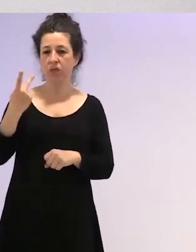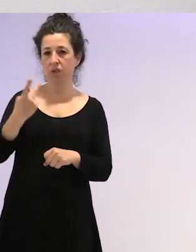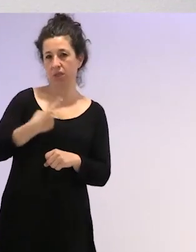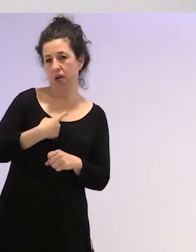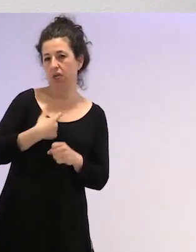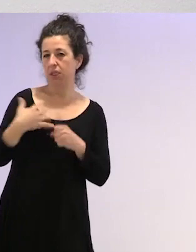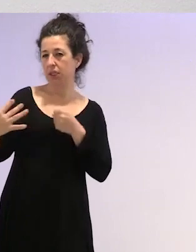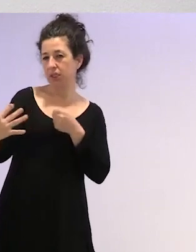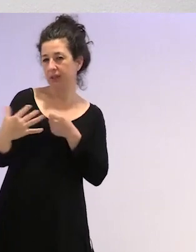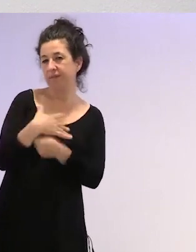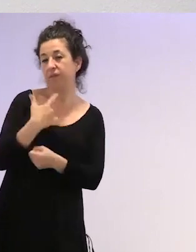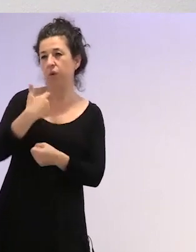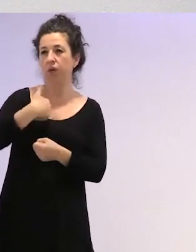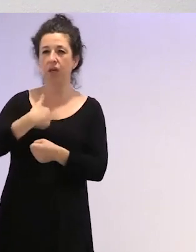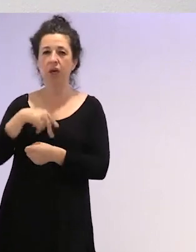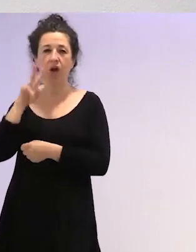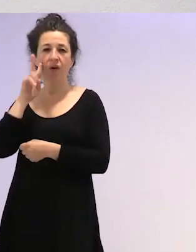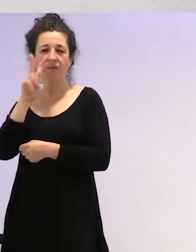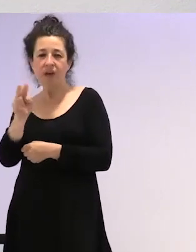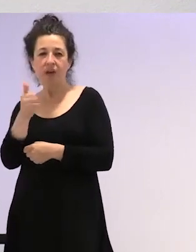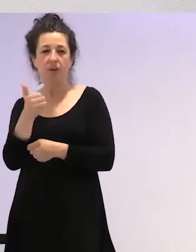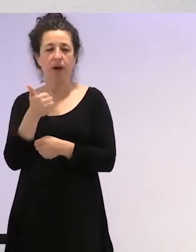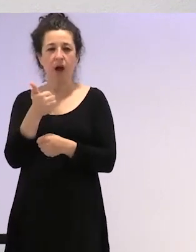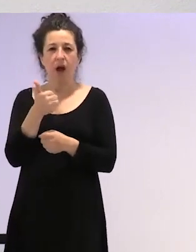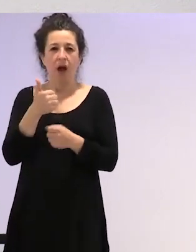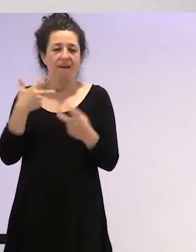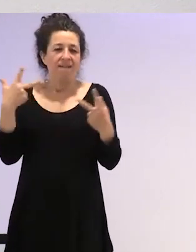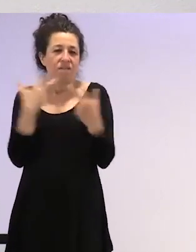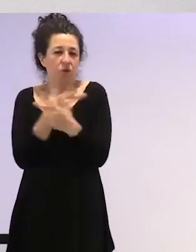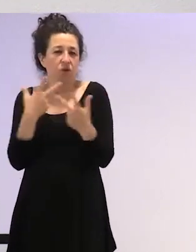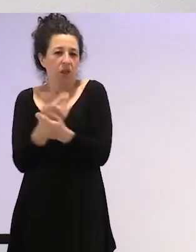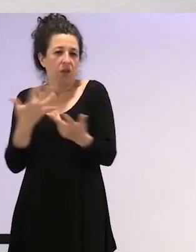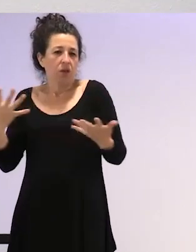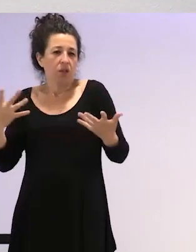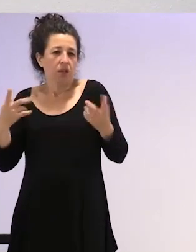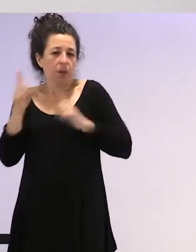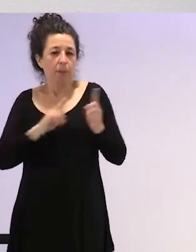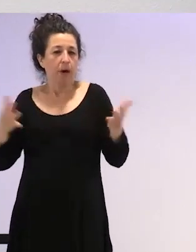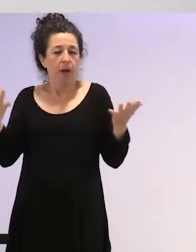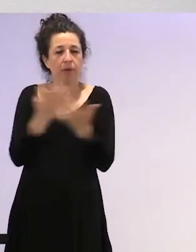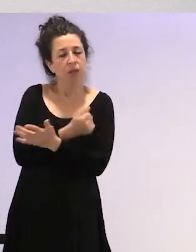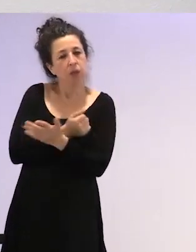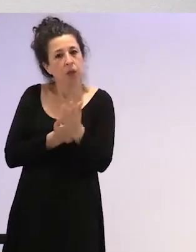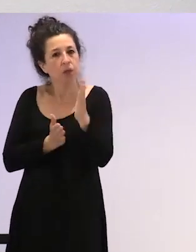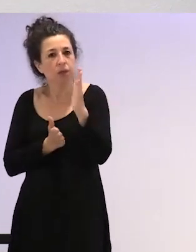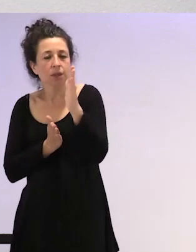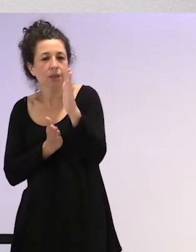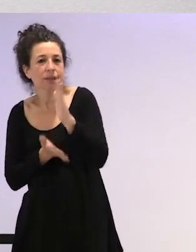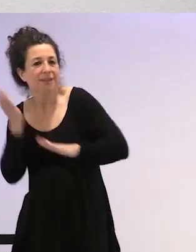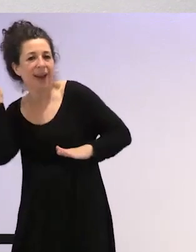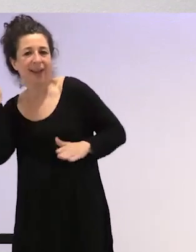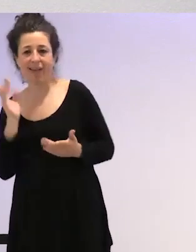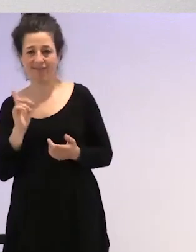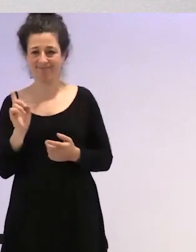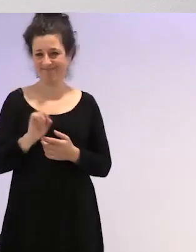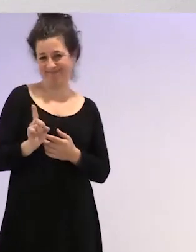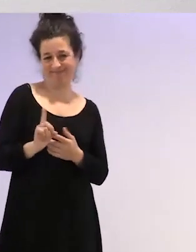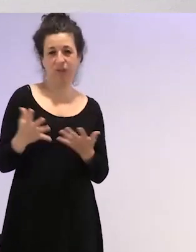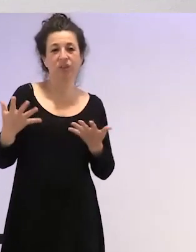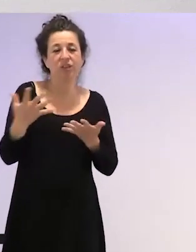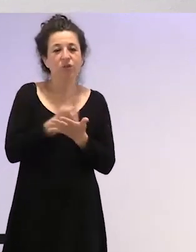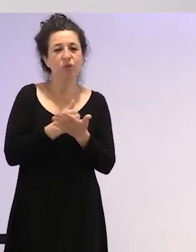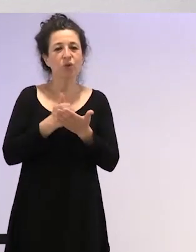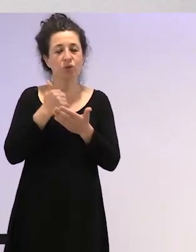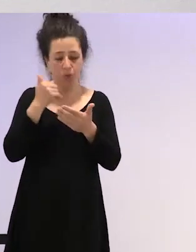que, bueno, que lo veas como la salida a todas tus frustraciones, ¿no? Digamos, todos estos procesos hemos